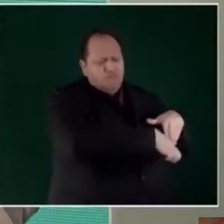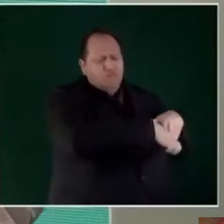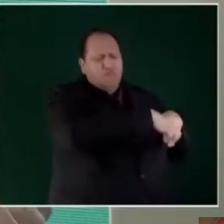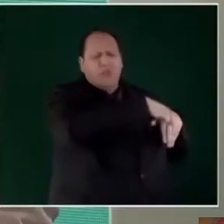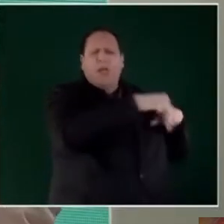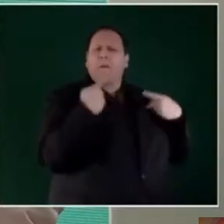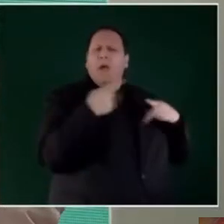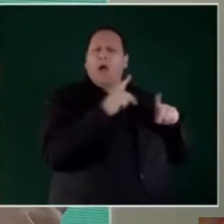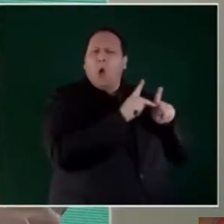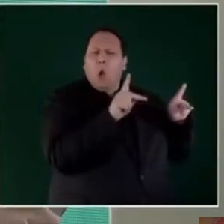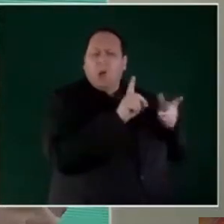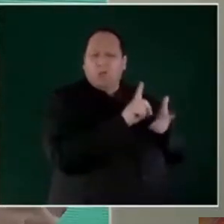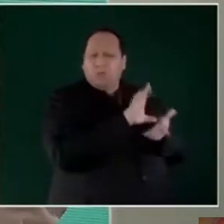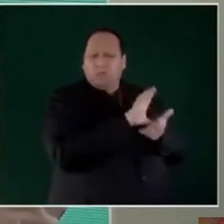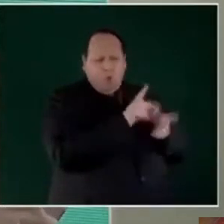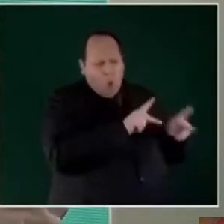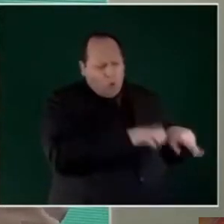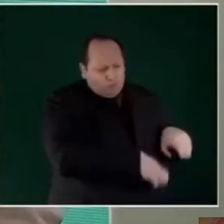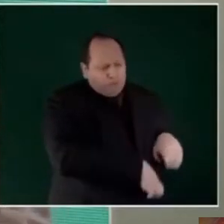con discapacidad